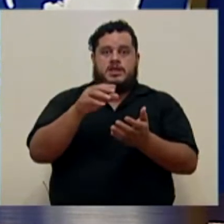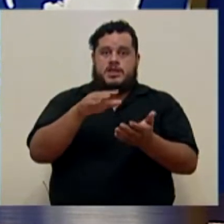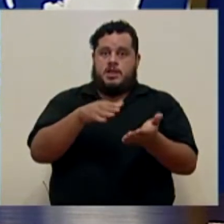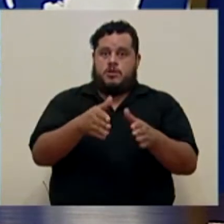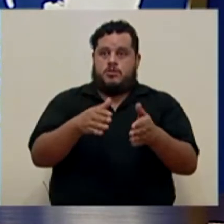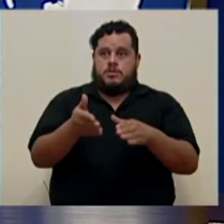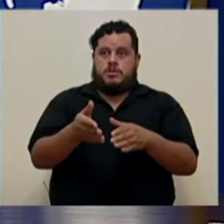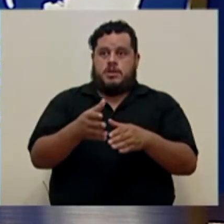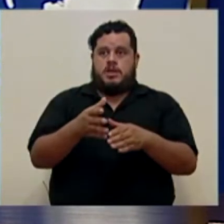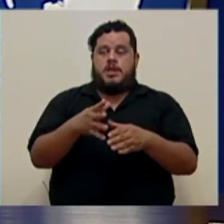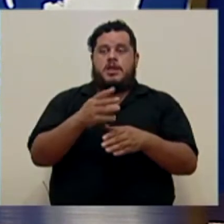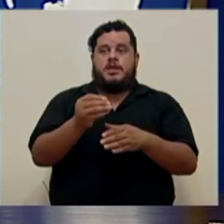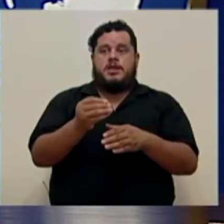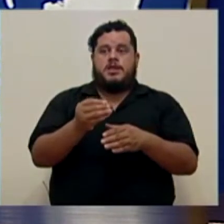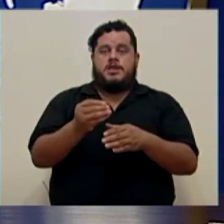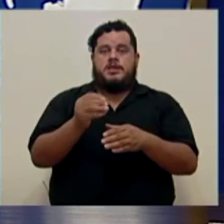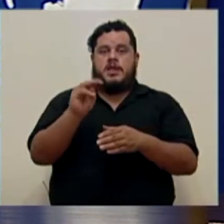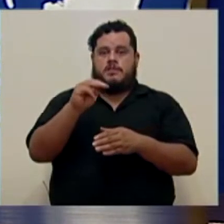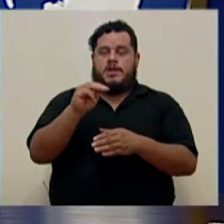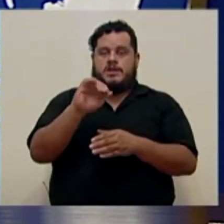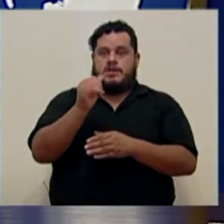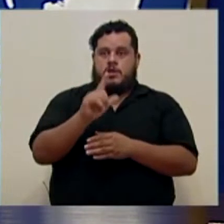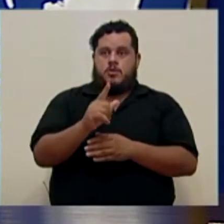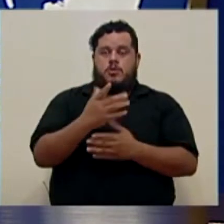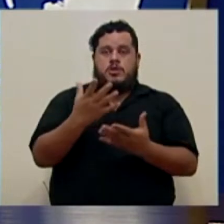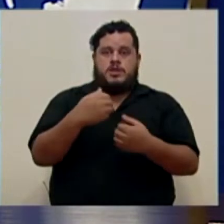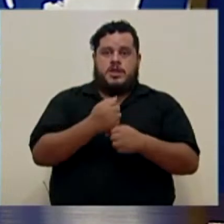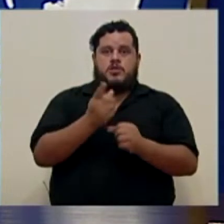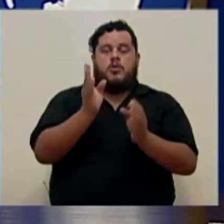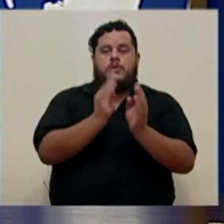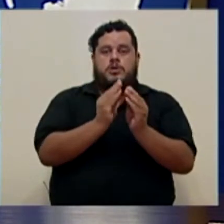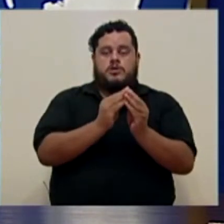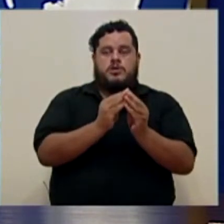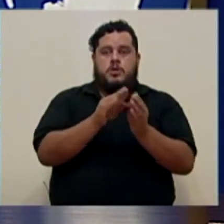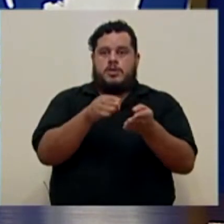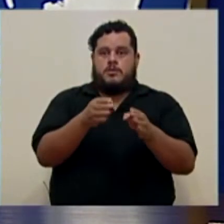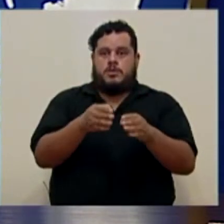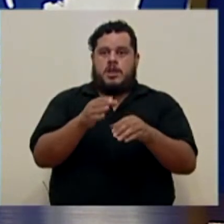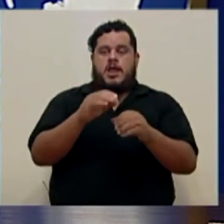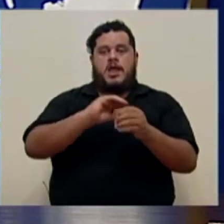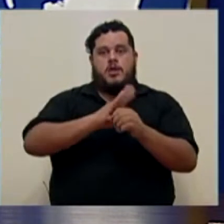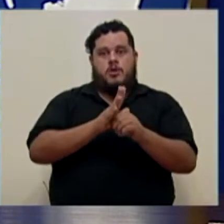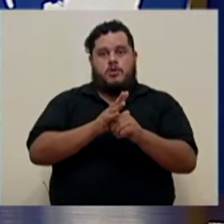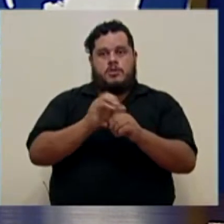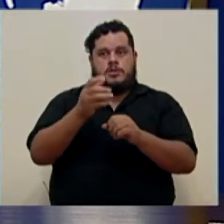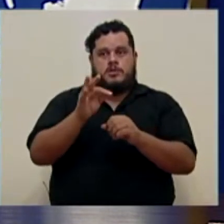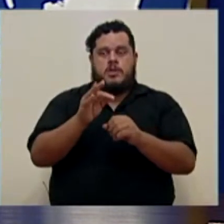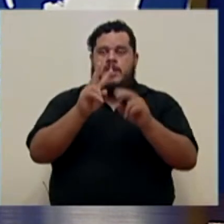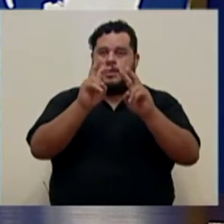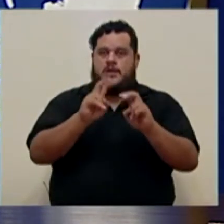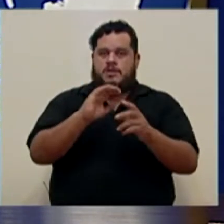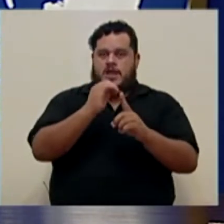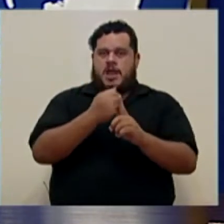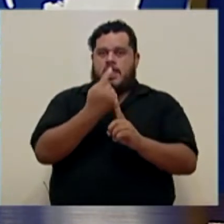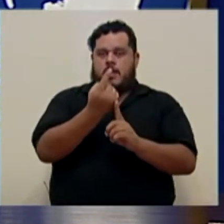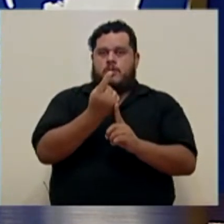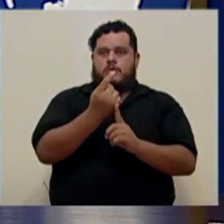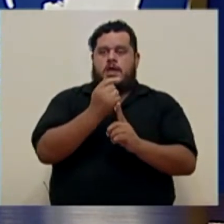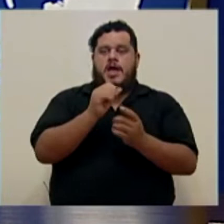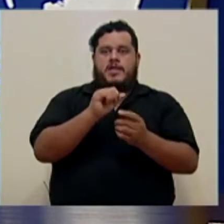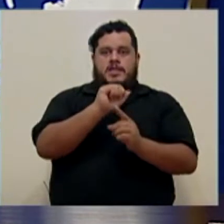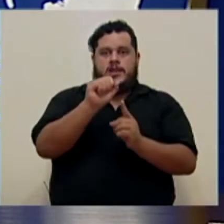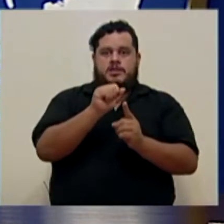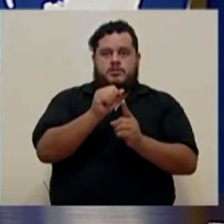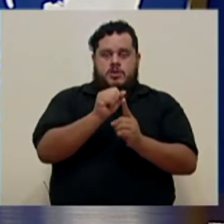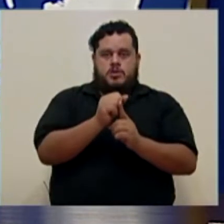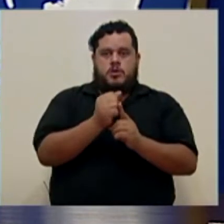informar que desde julio se conformó una comisión de mortalidad kobe 19 que analiza cada uno de los fallecimientos que se